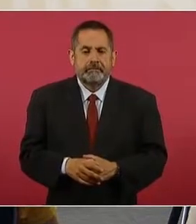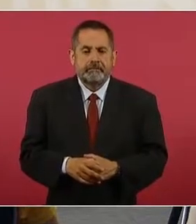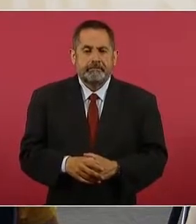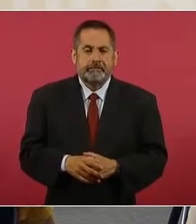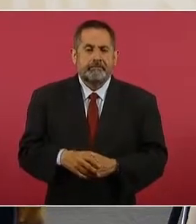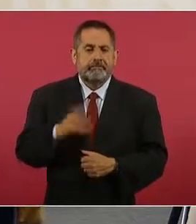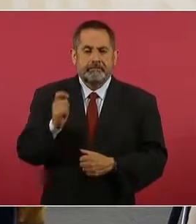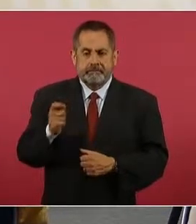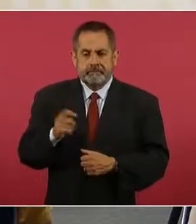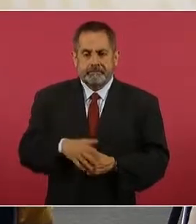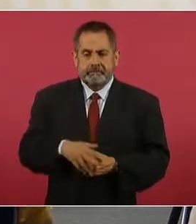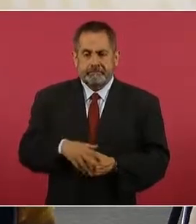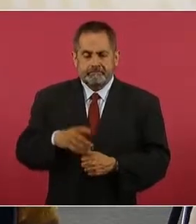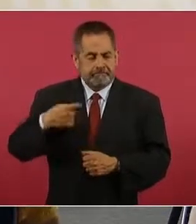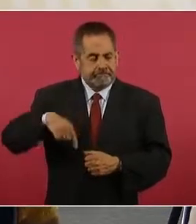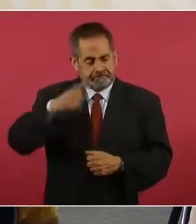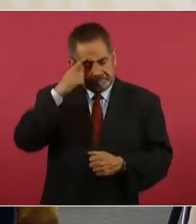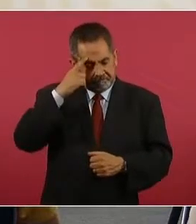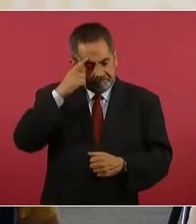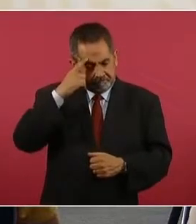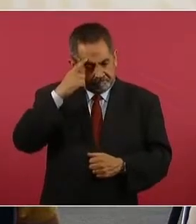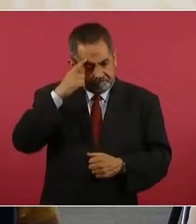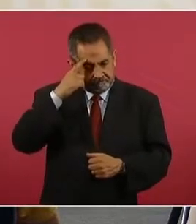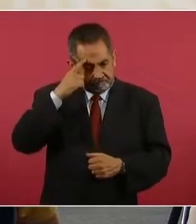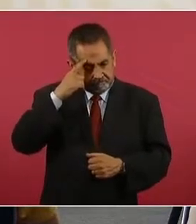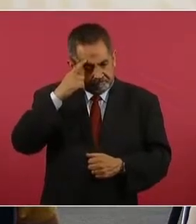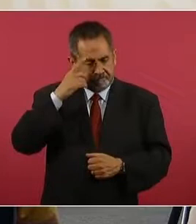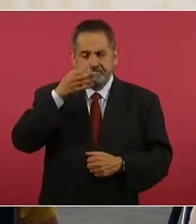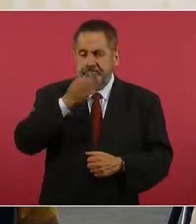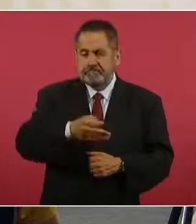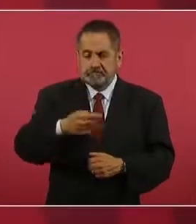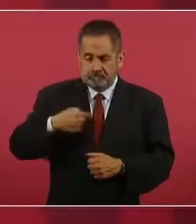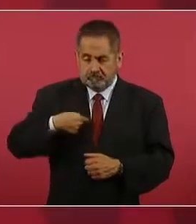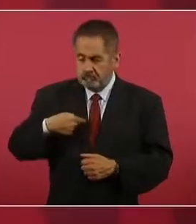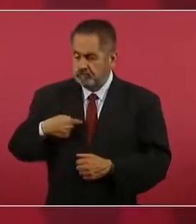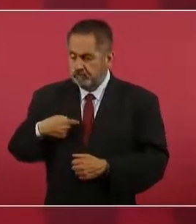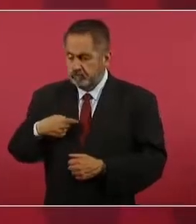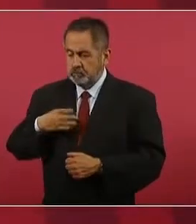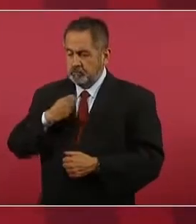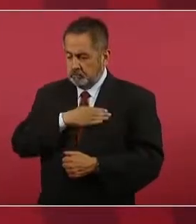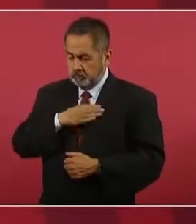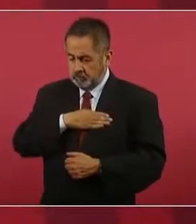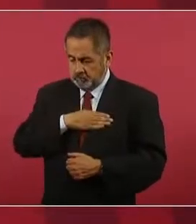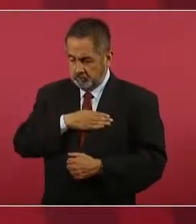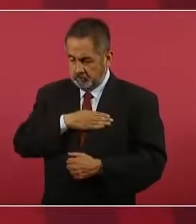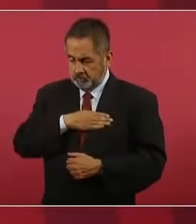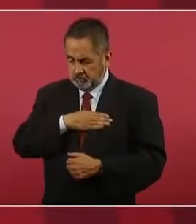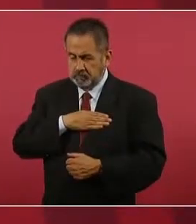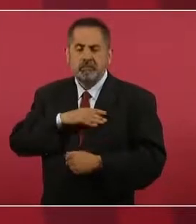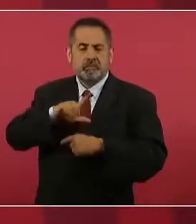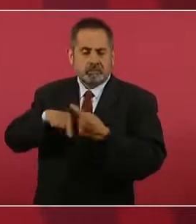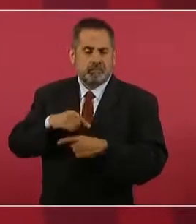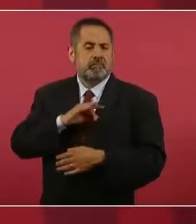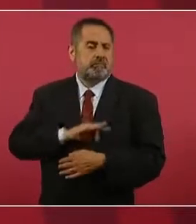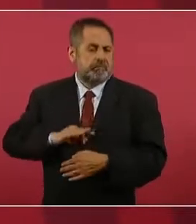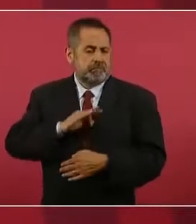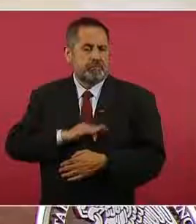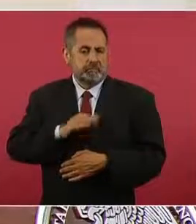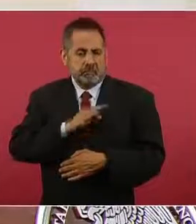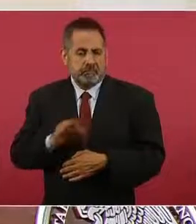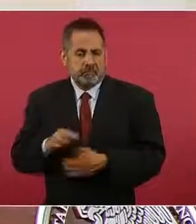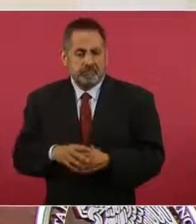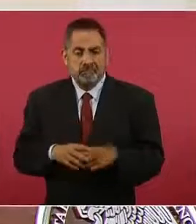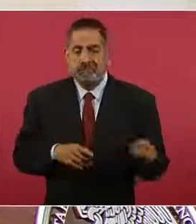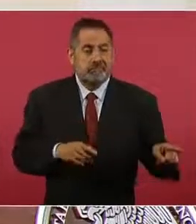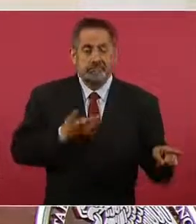y aceptar que sólo siendo buenos podemos ser felices. Y no